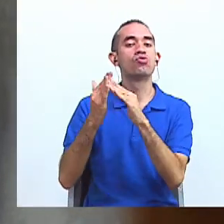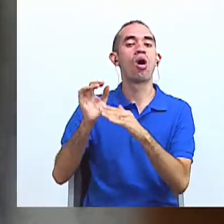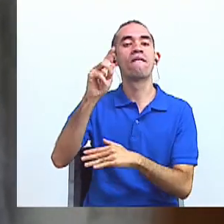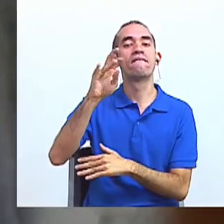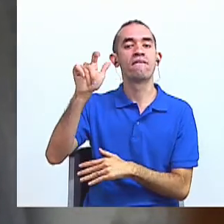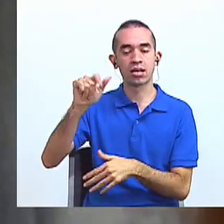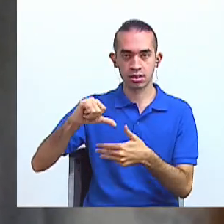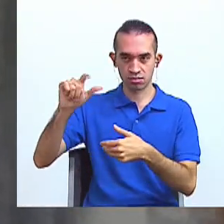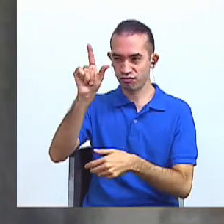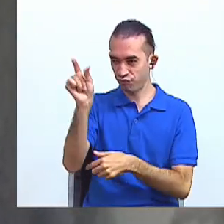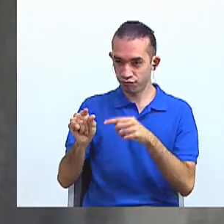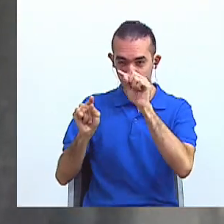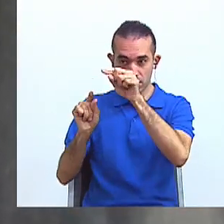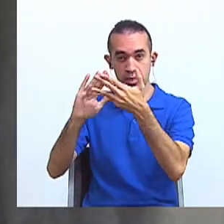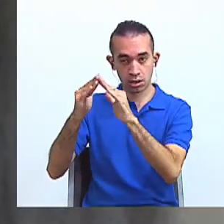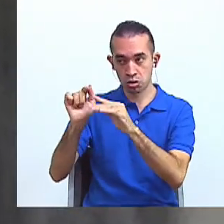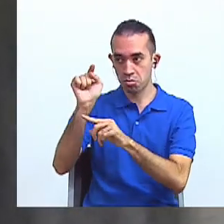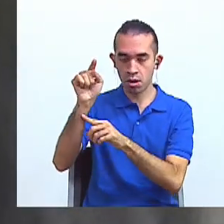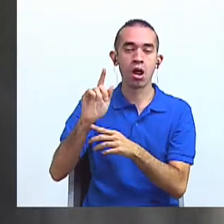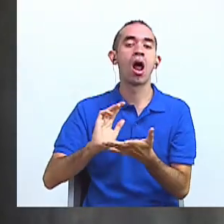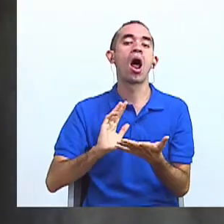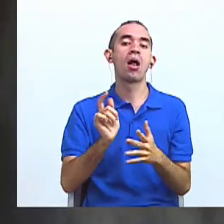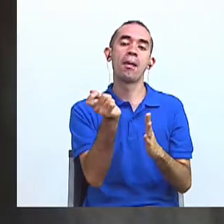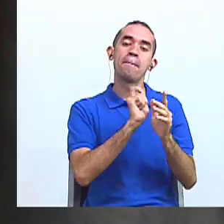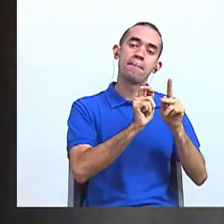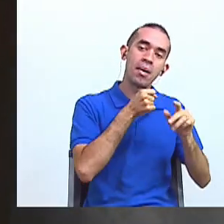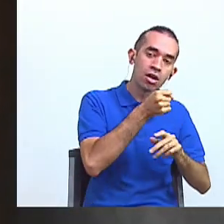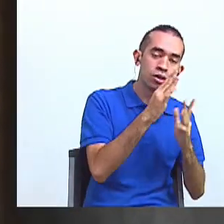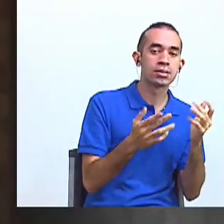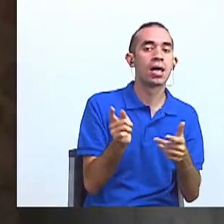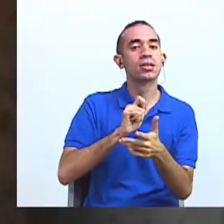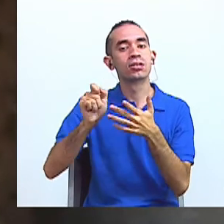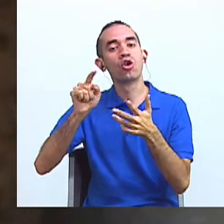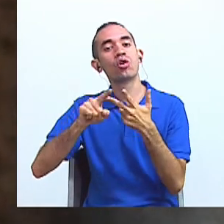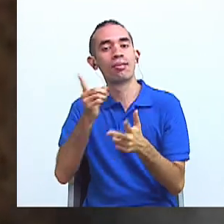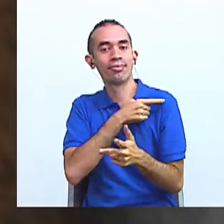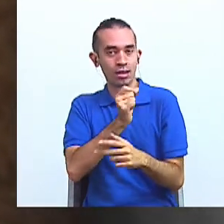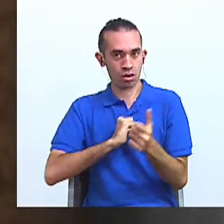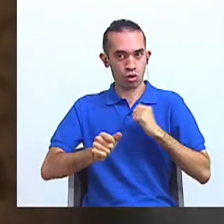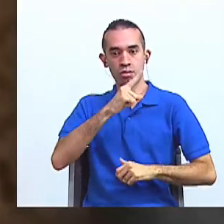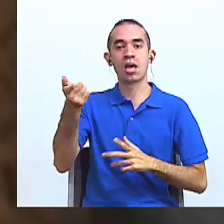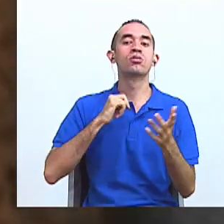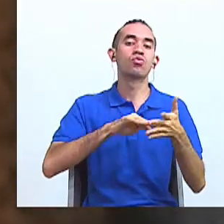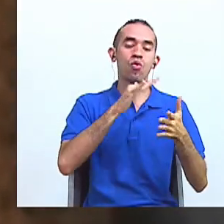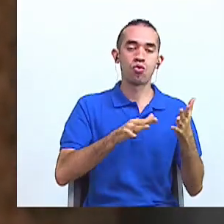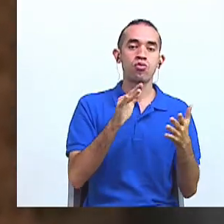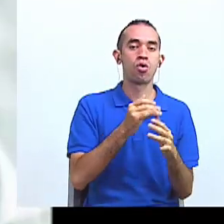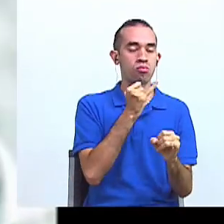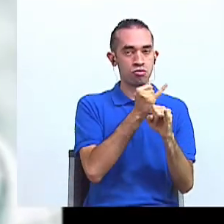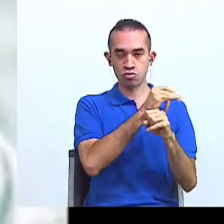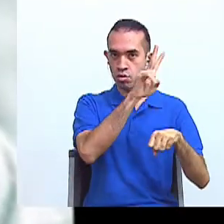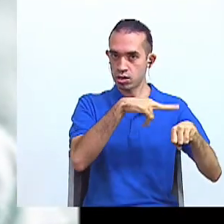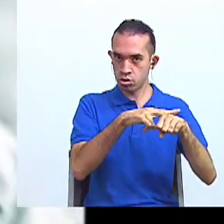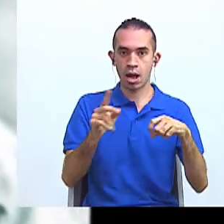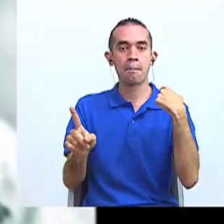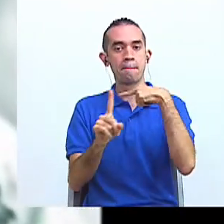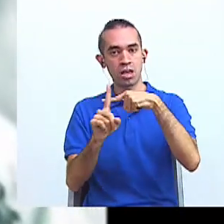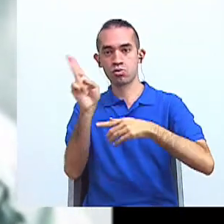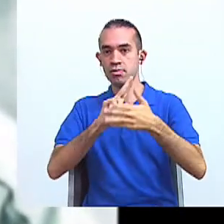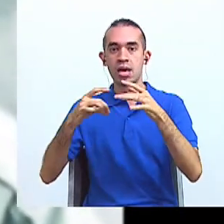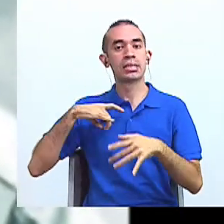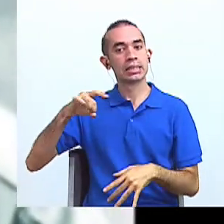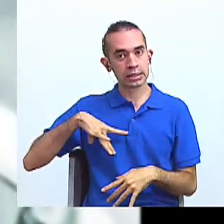Fue periodista, escritor y director. Estudió en el Instituto Nacional y luego teatro en la Universidad de Chile. Siempre fue una